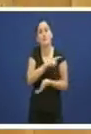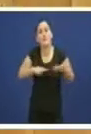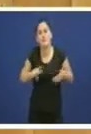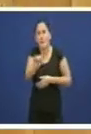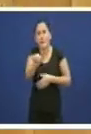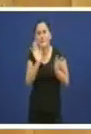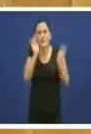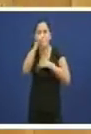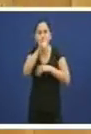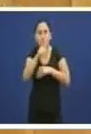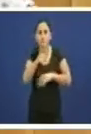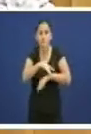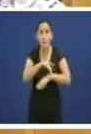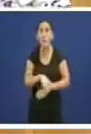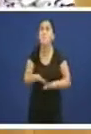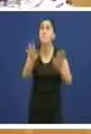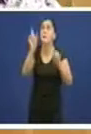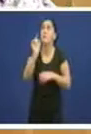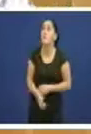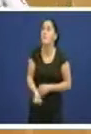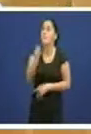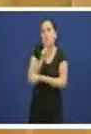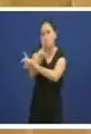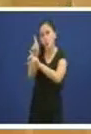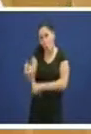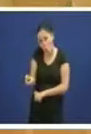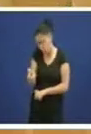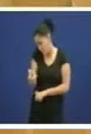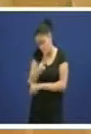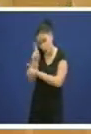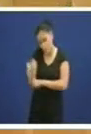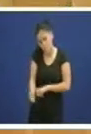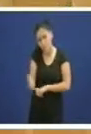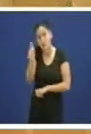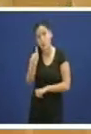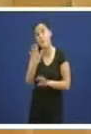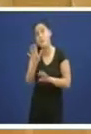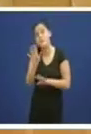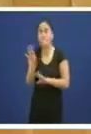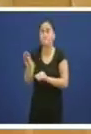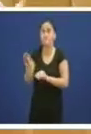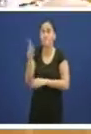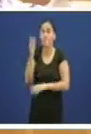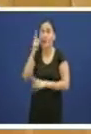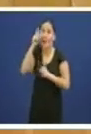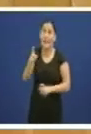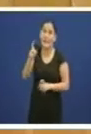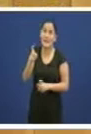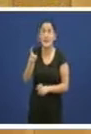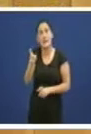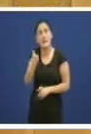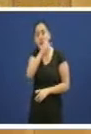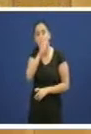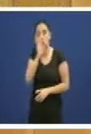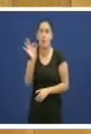pero hai máis cuestións que lle pusen en riba da mesa e que vostedes intentan pois parece que esconder